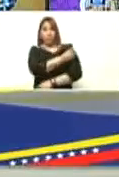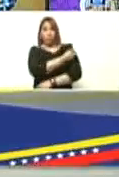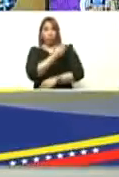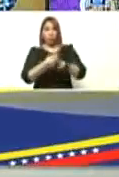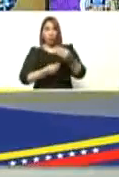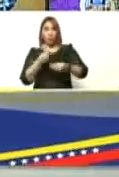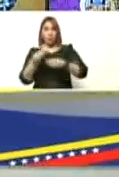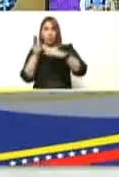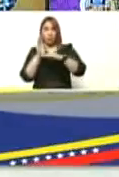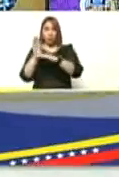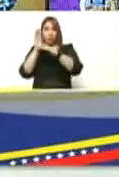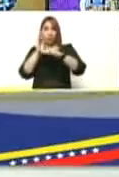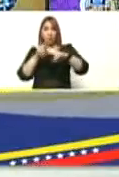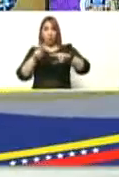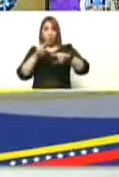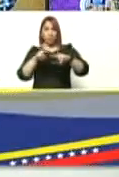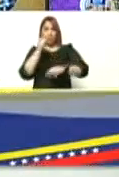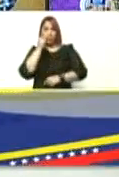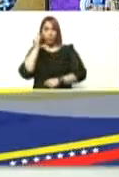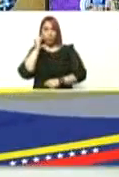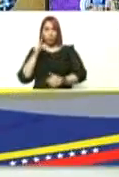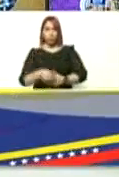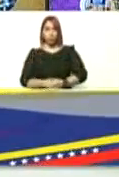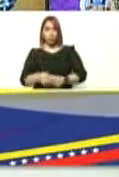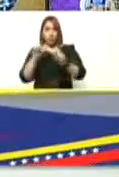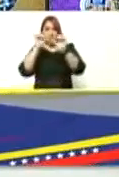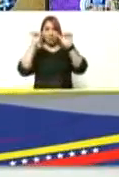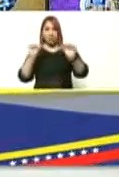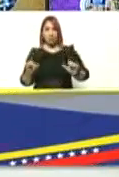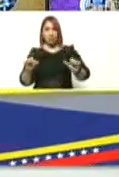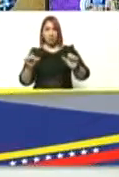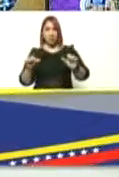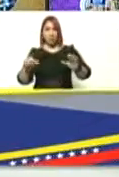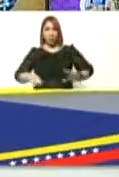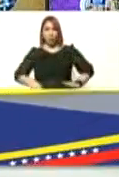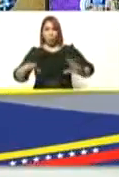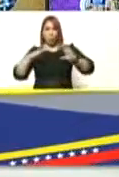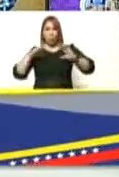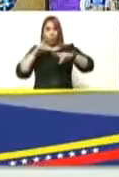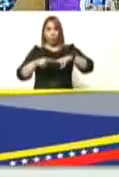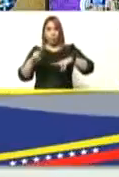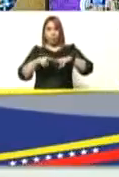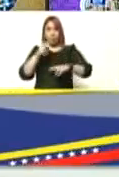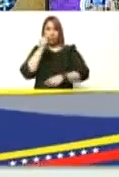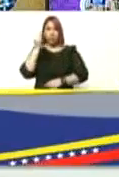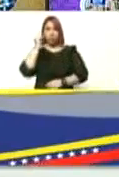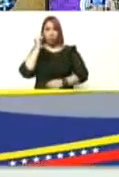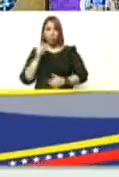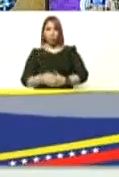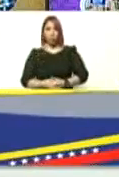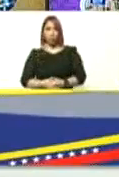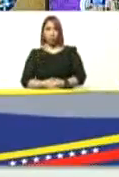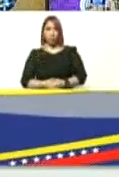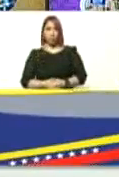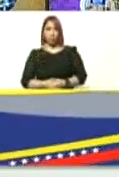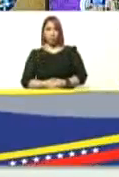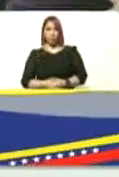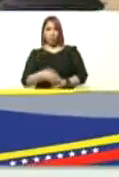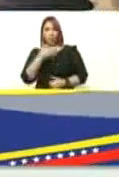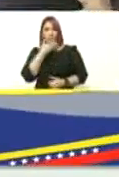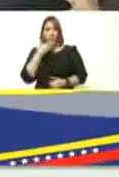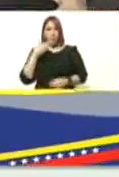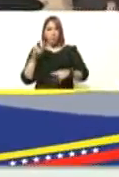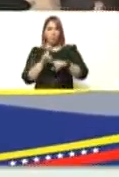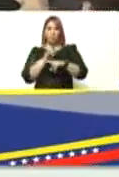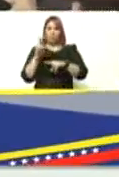para proteger a los niños y el sistema inmunológico de los niños y de las niñas asimila mejor las vacunas